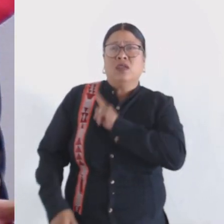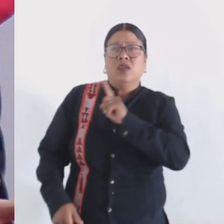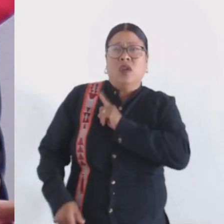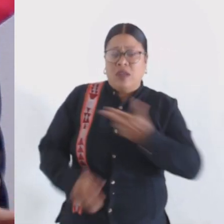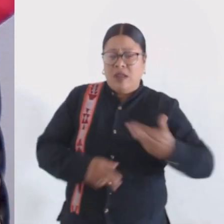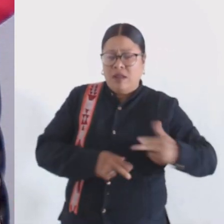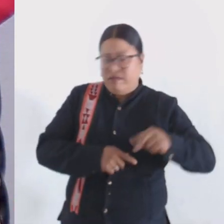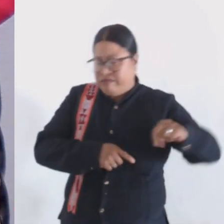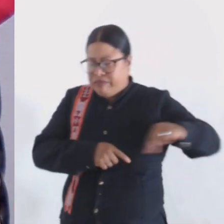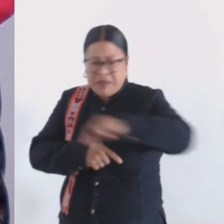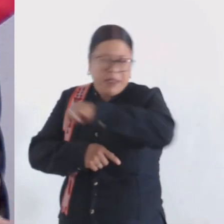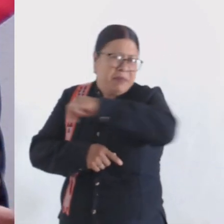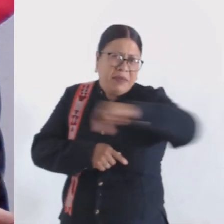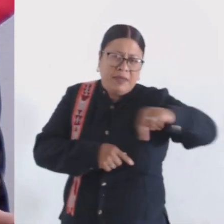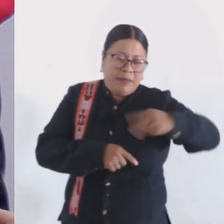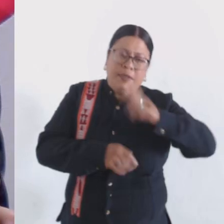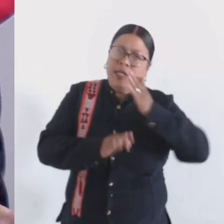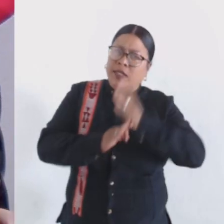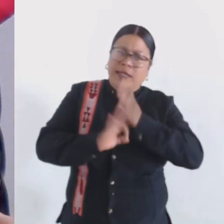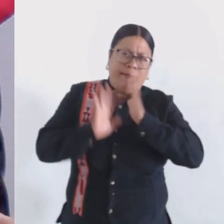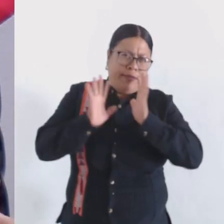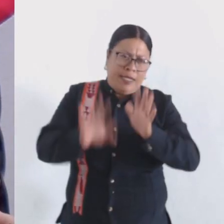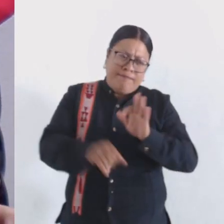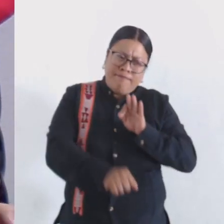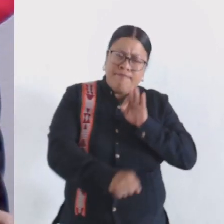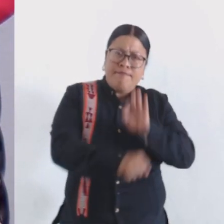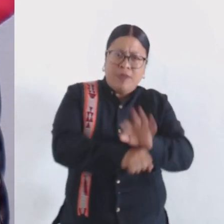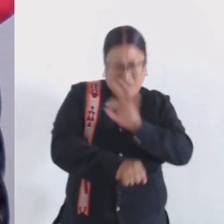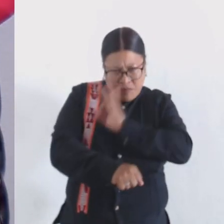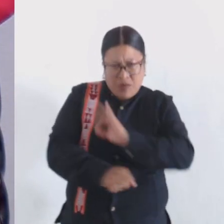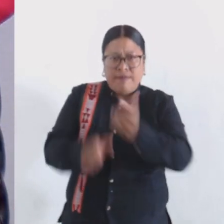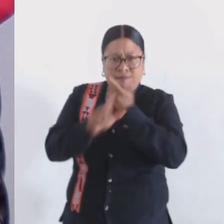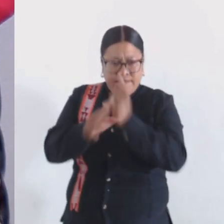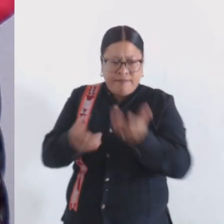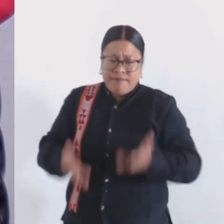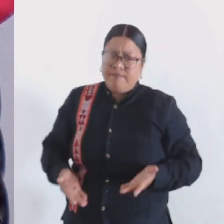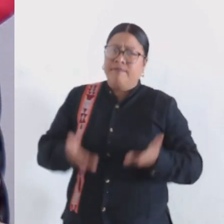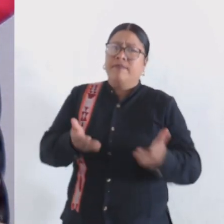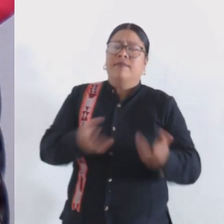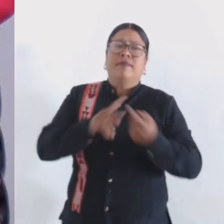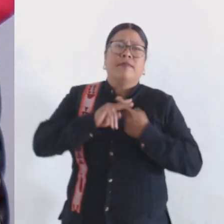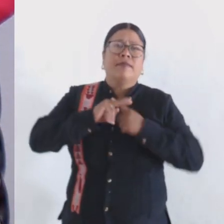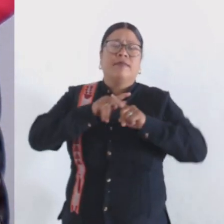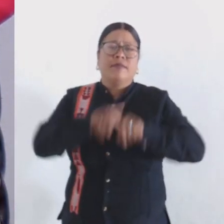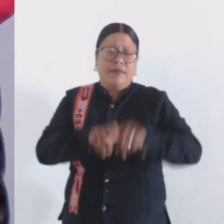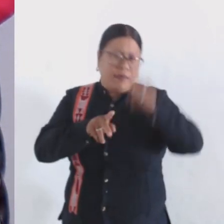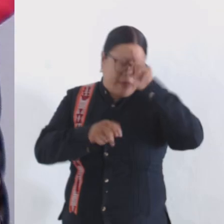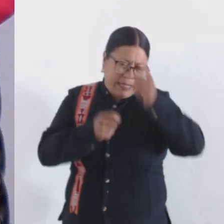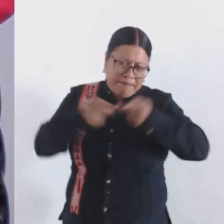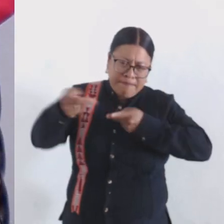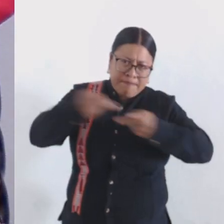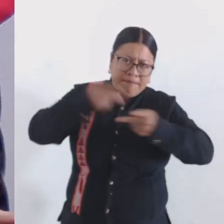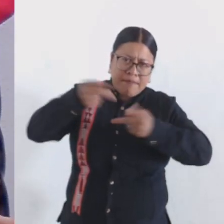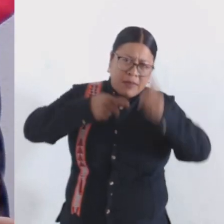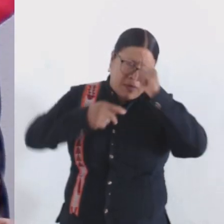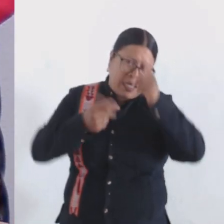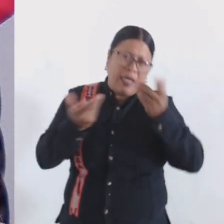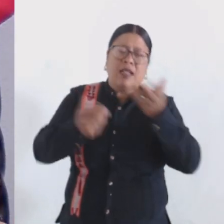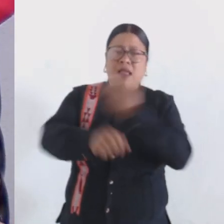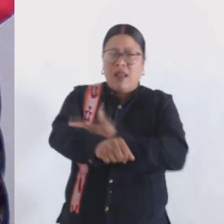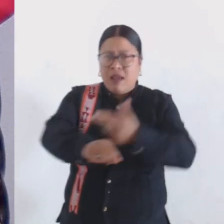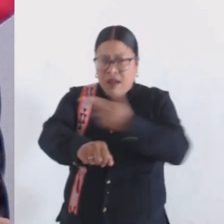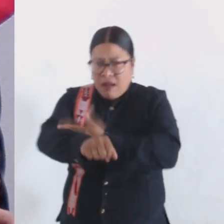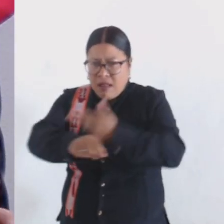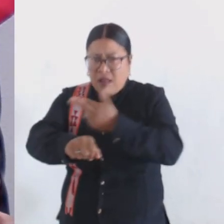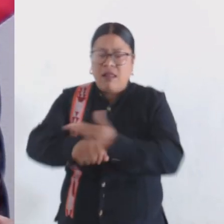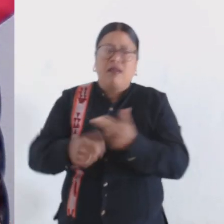ya les garantice que pueden llevar a cabo sus demás gestiones para regularizar,